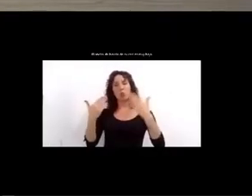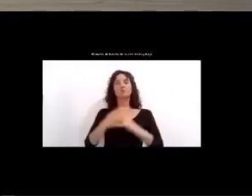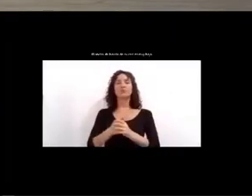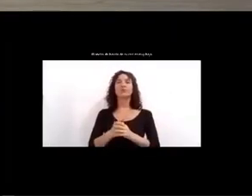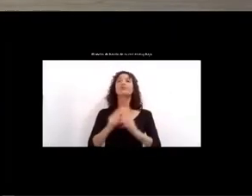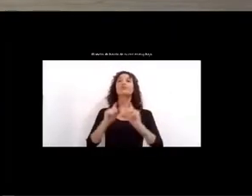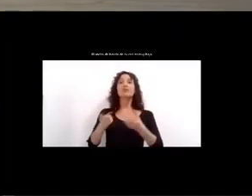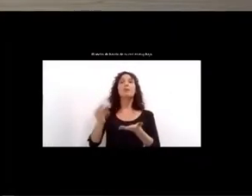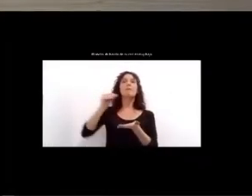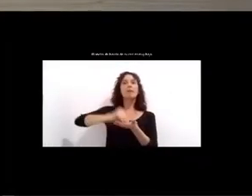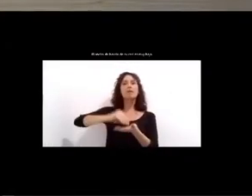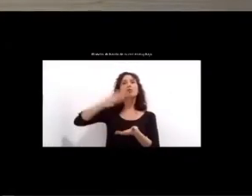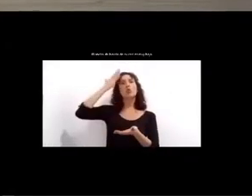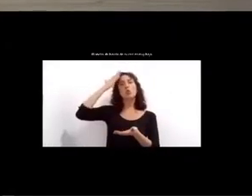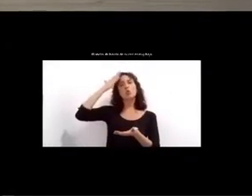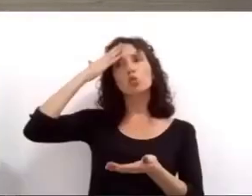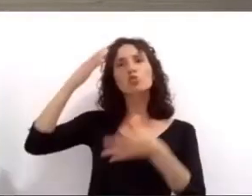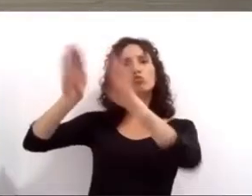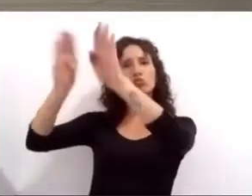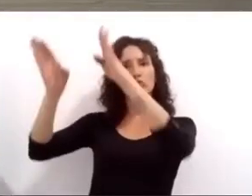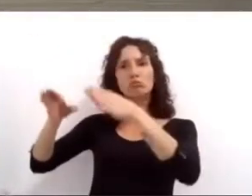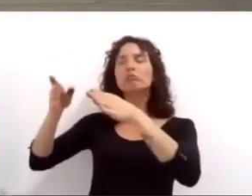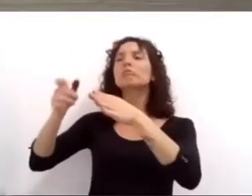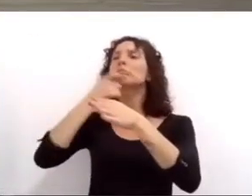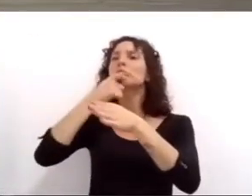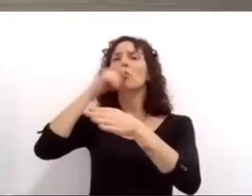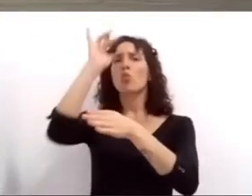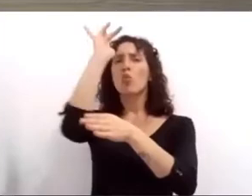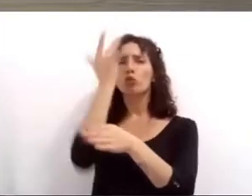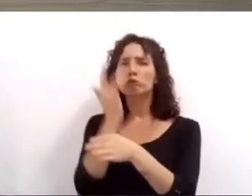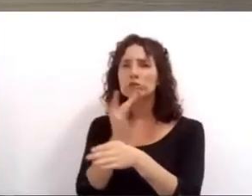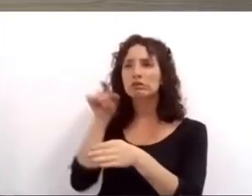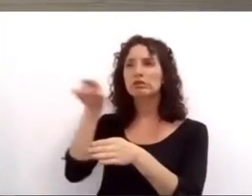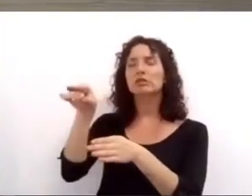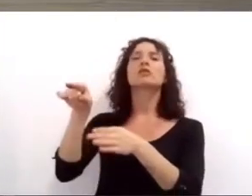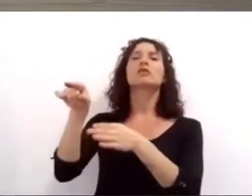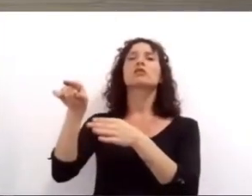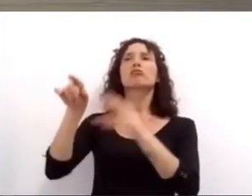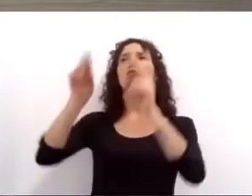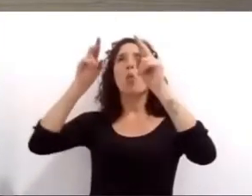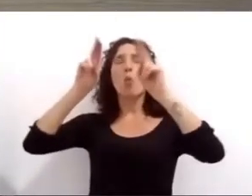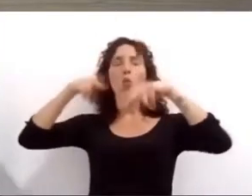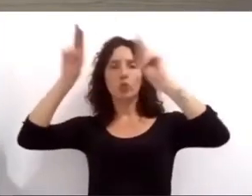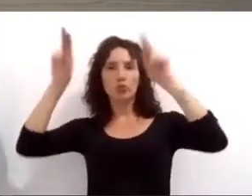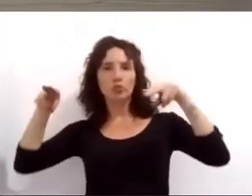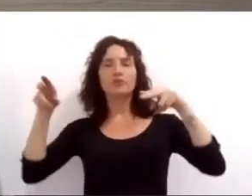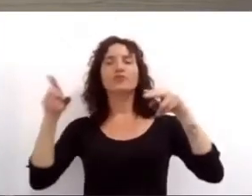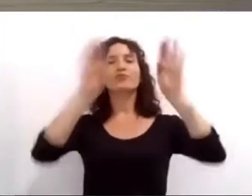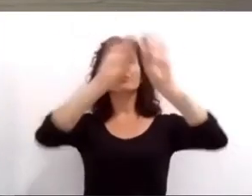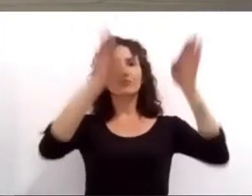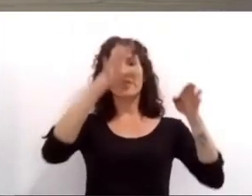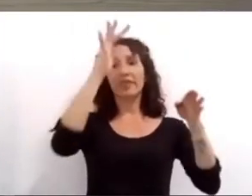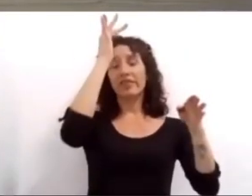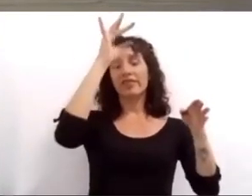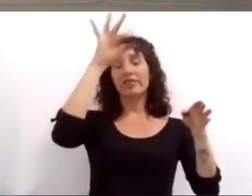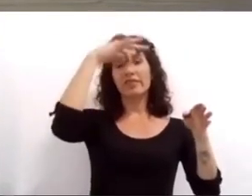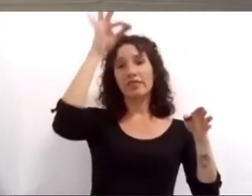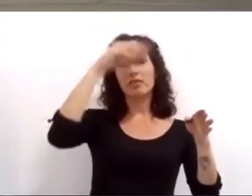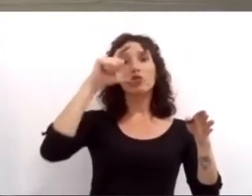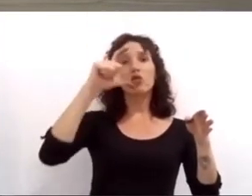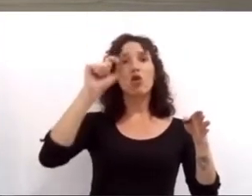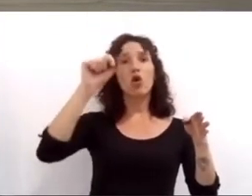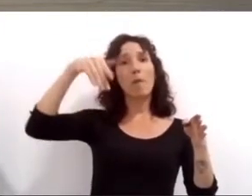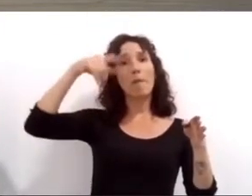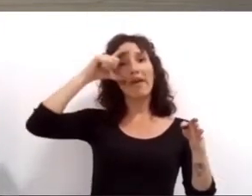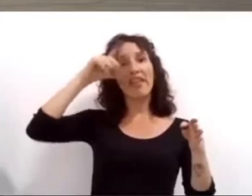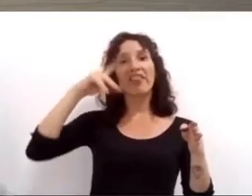culturales utilizamos las esplanadas de museos abrimos el techo del teatro la comedia readaptamos los espacios en centros